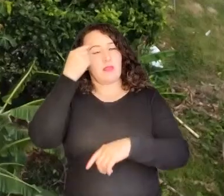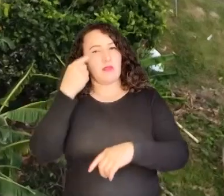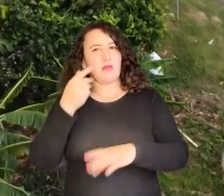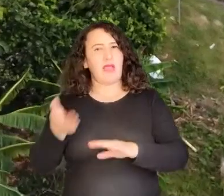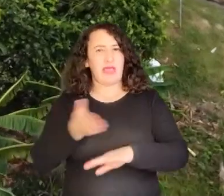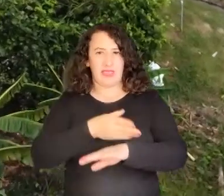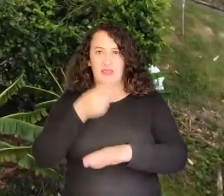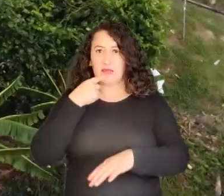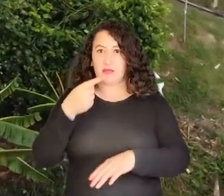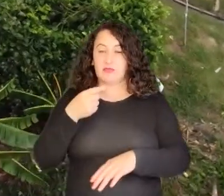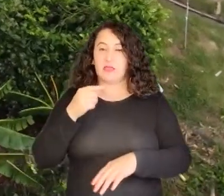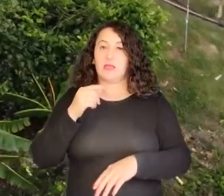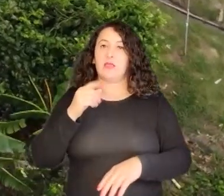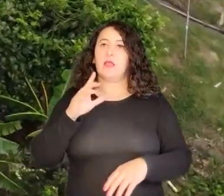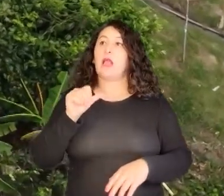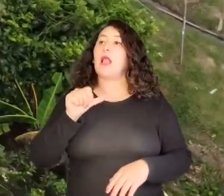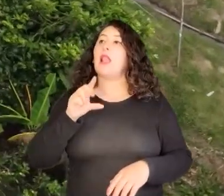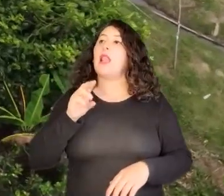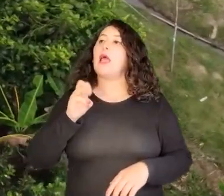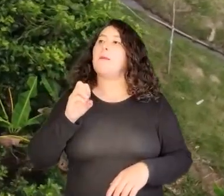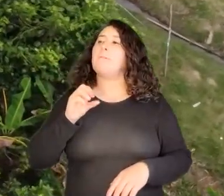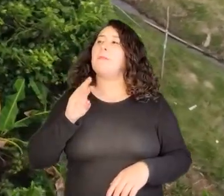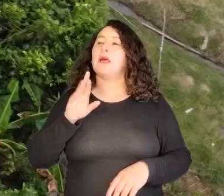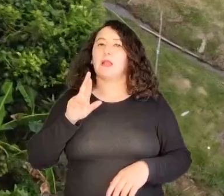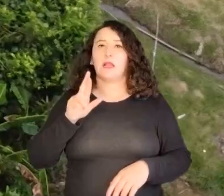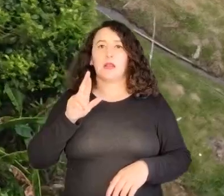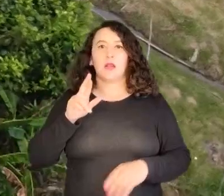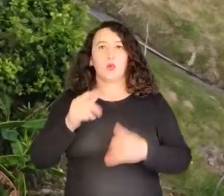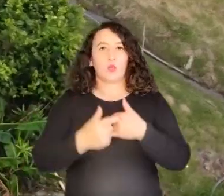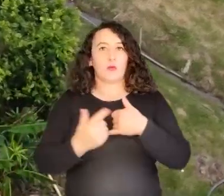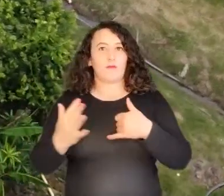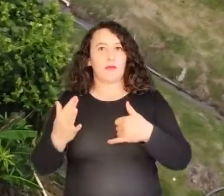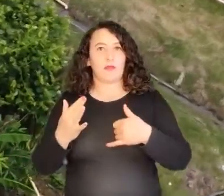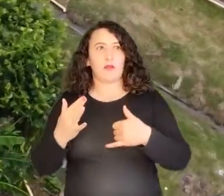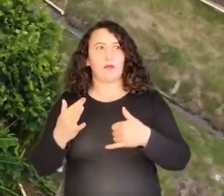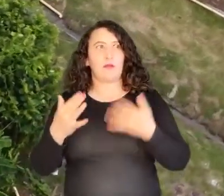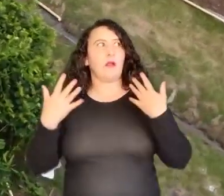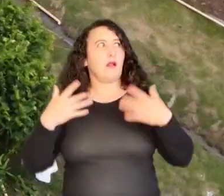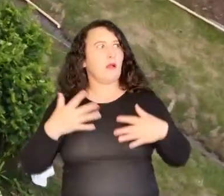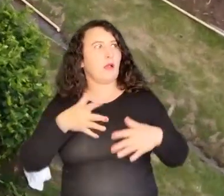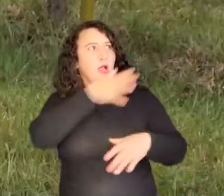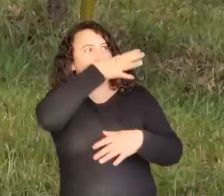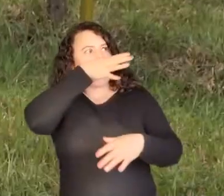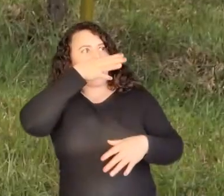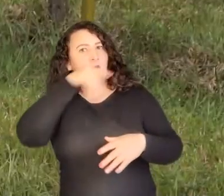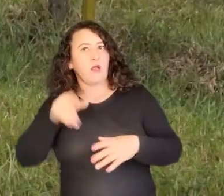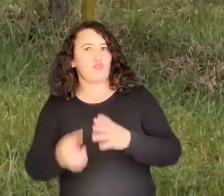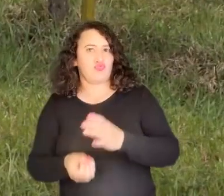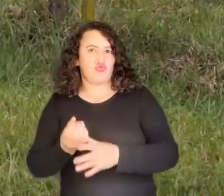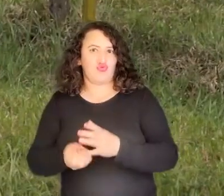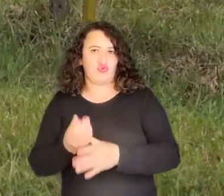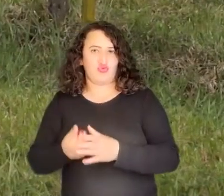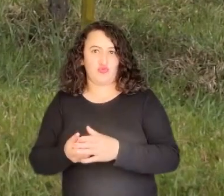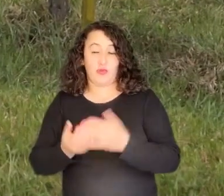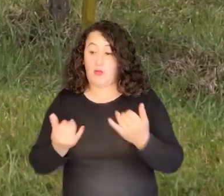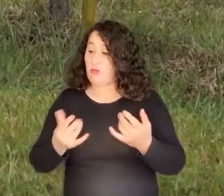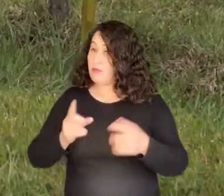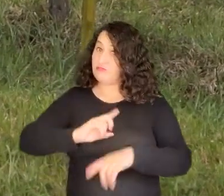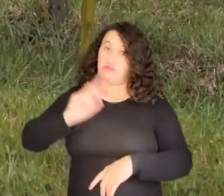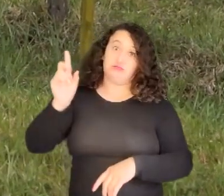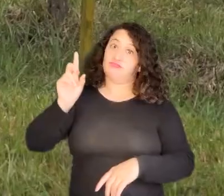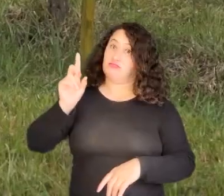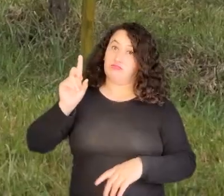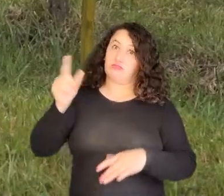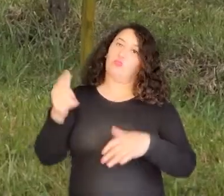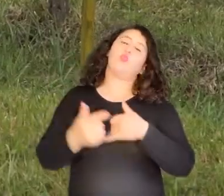decía Calamar Guaviare, y Calamar Guaviare era una zona cocalera, entonces hoy en día no, hoy Calamar